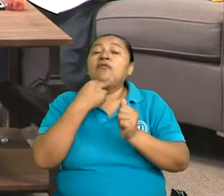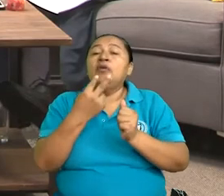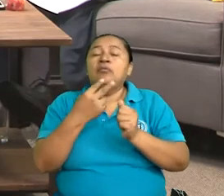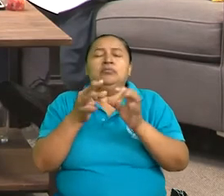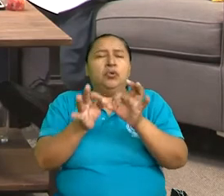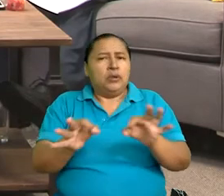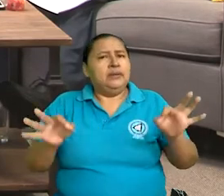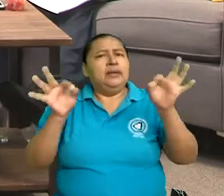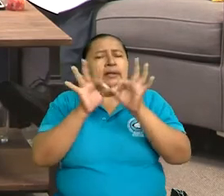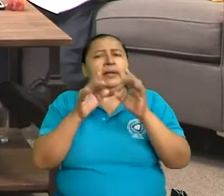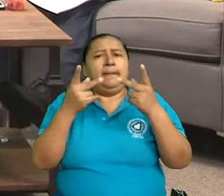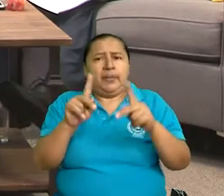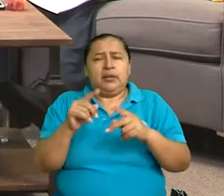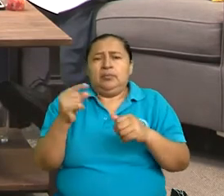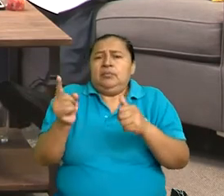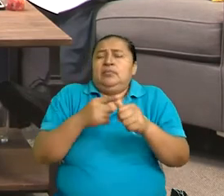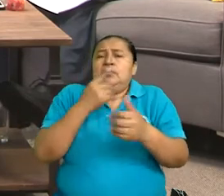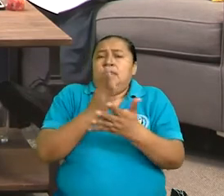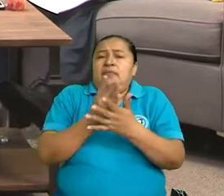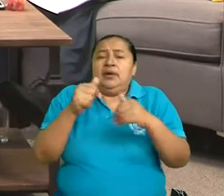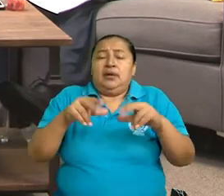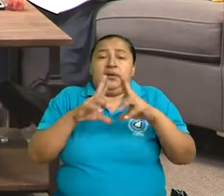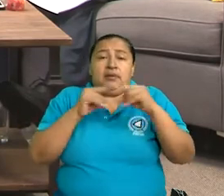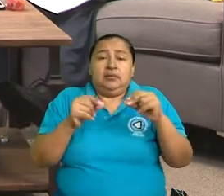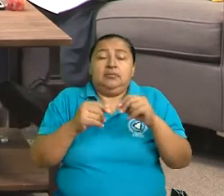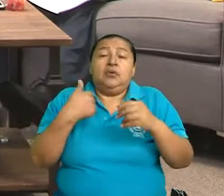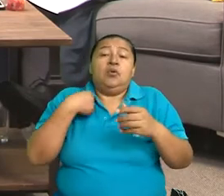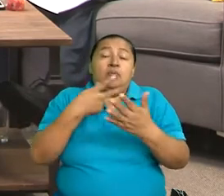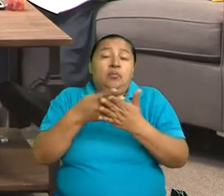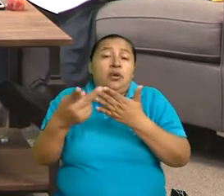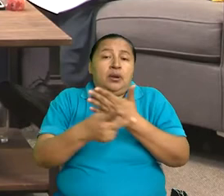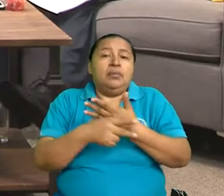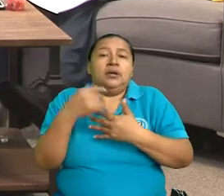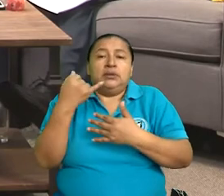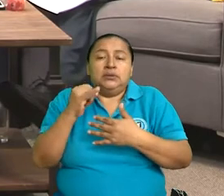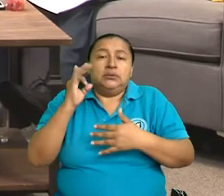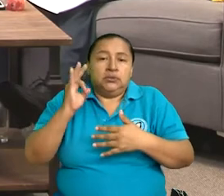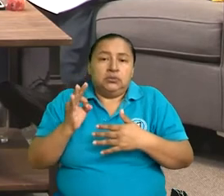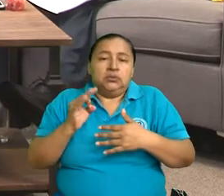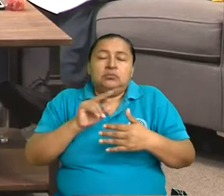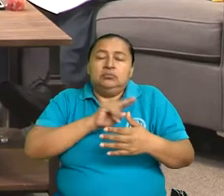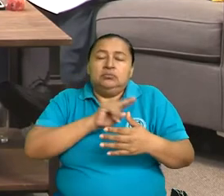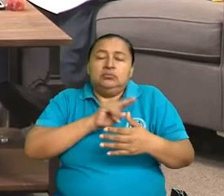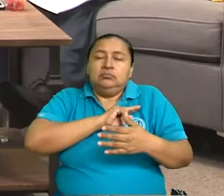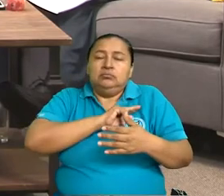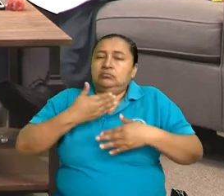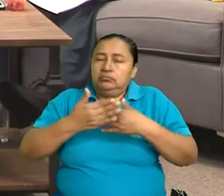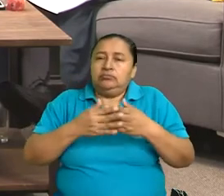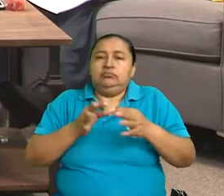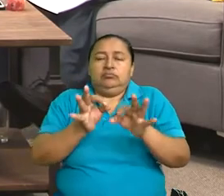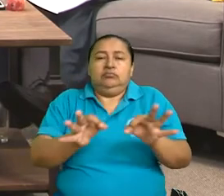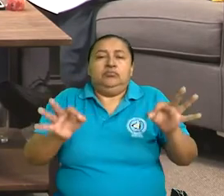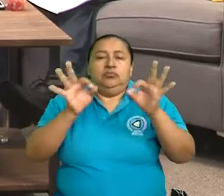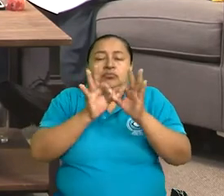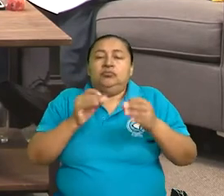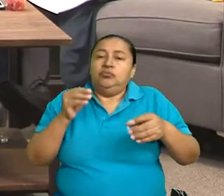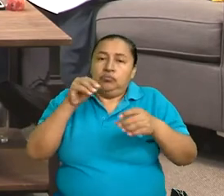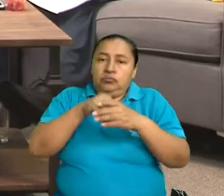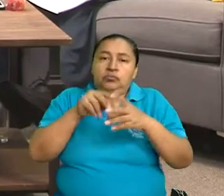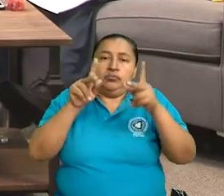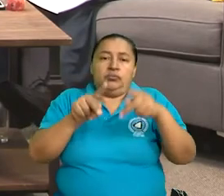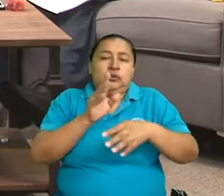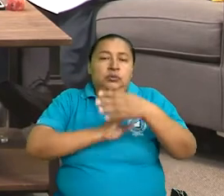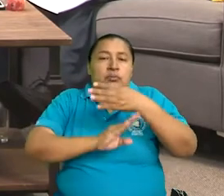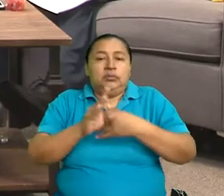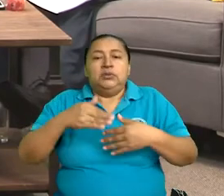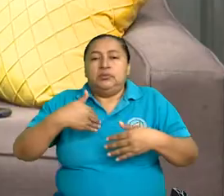pero también inédito en nuestra historia republicana. Un programa que sin duda alguna es factor para la inclusión y el desarrollo de las personas